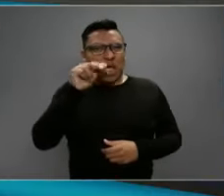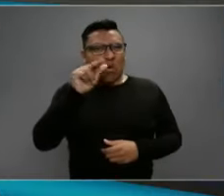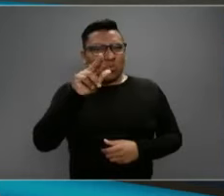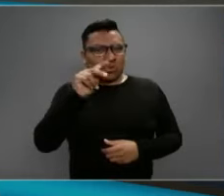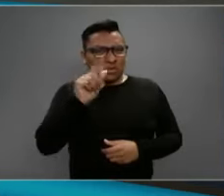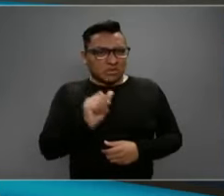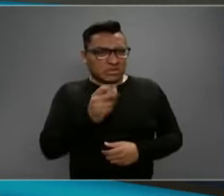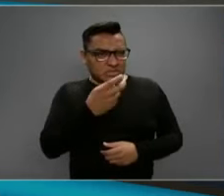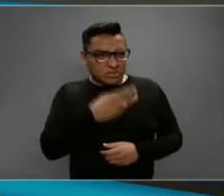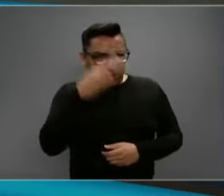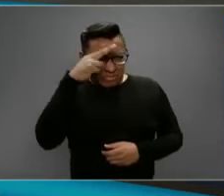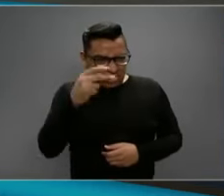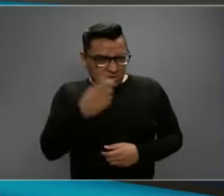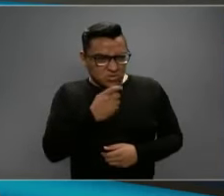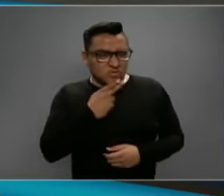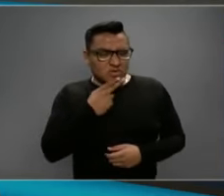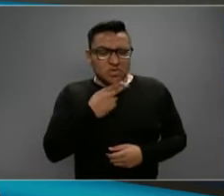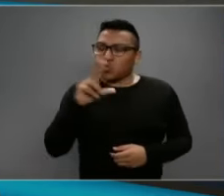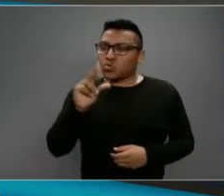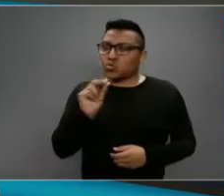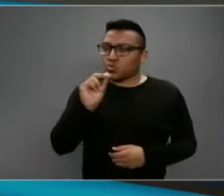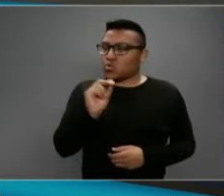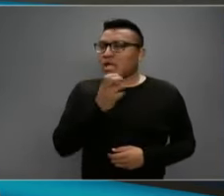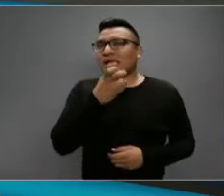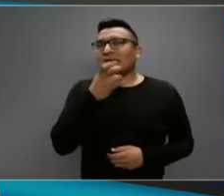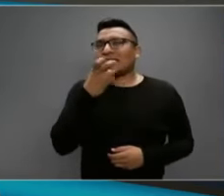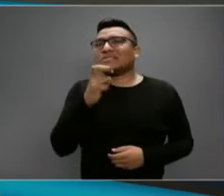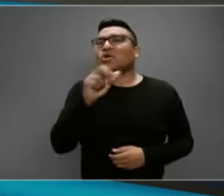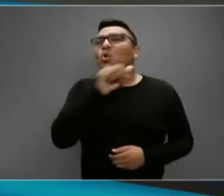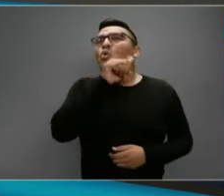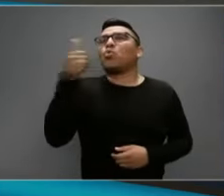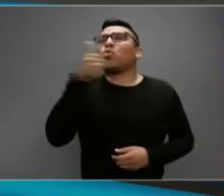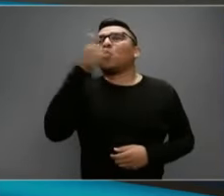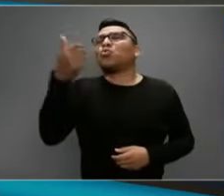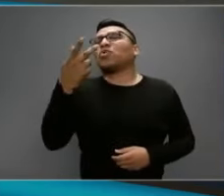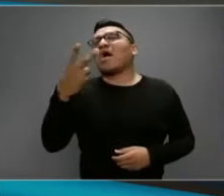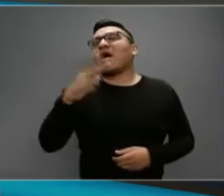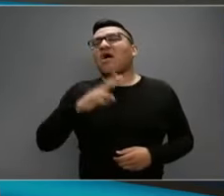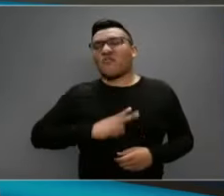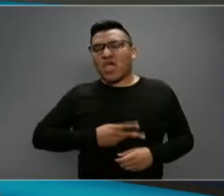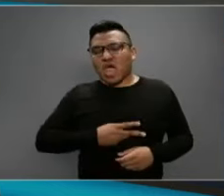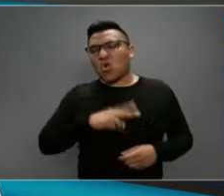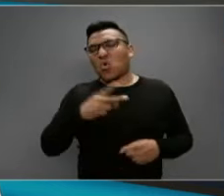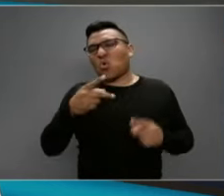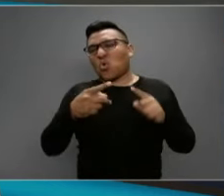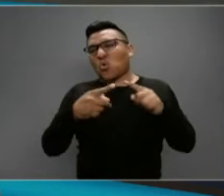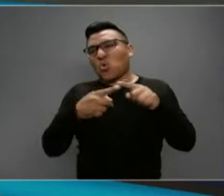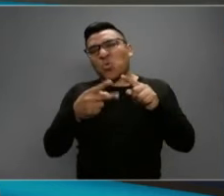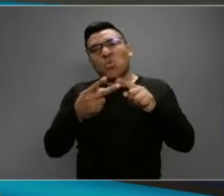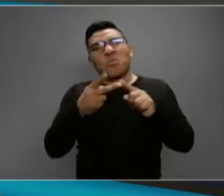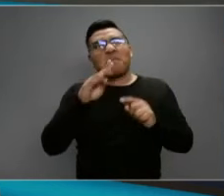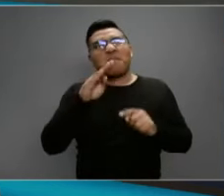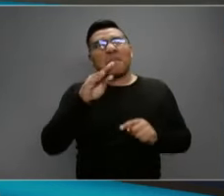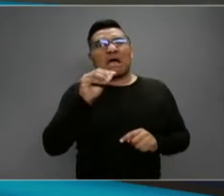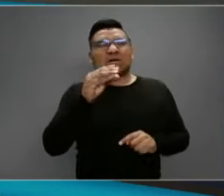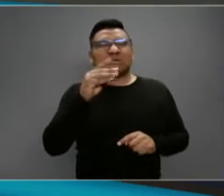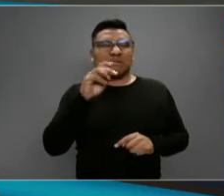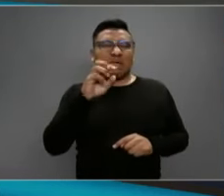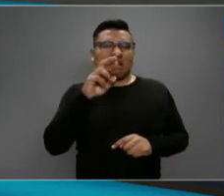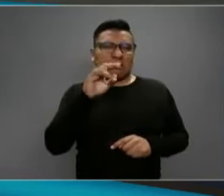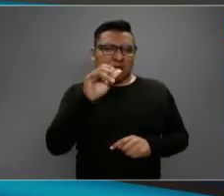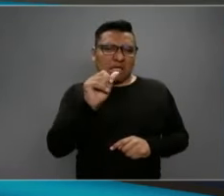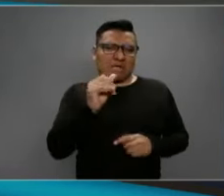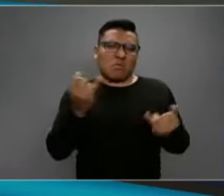en otro tipo de patógeno, de virus o bacteria, como el ébola.